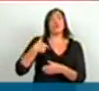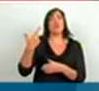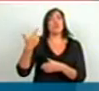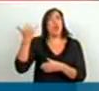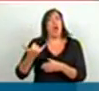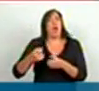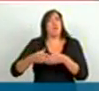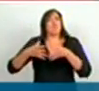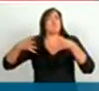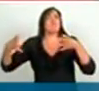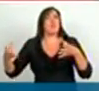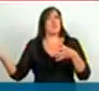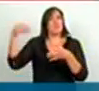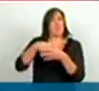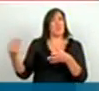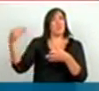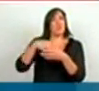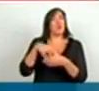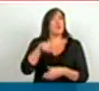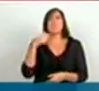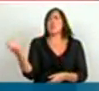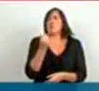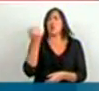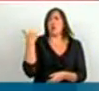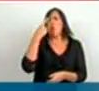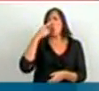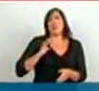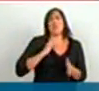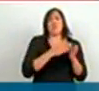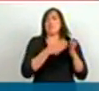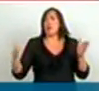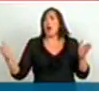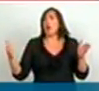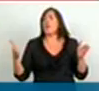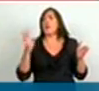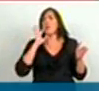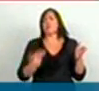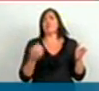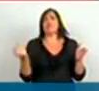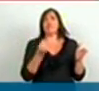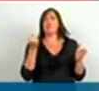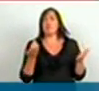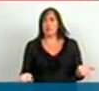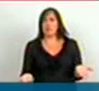precedentes en las últimas décadas en la República Argentina. Que alcanza